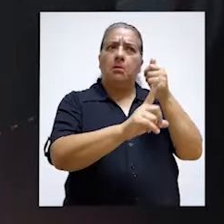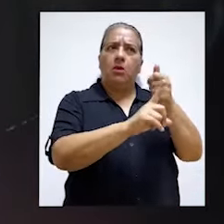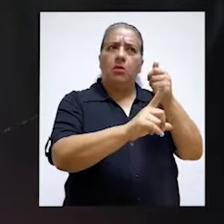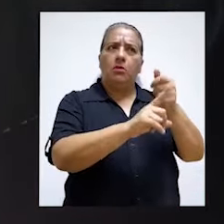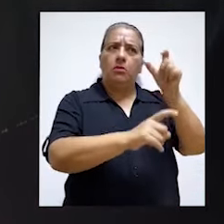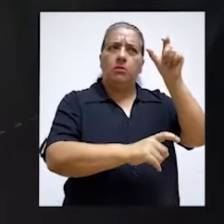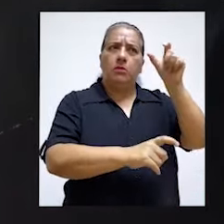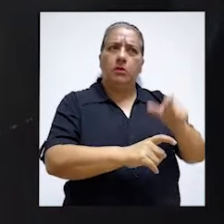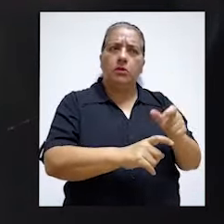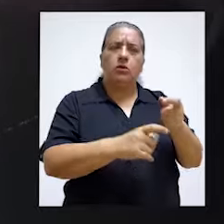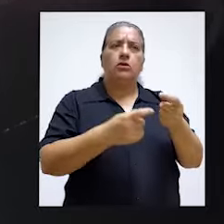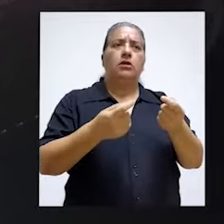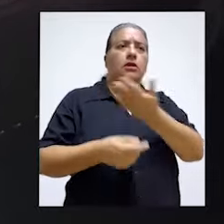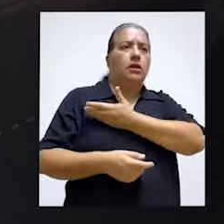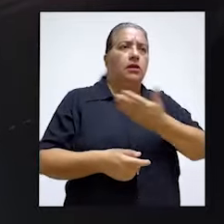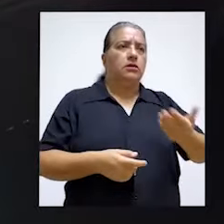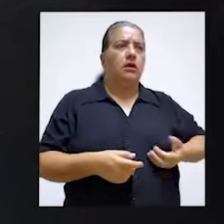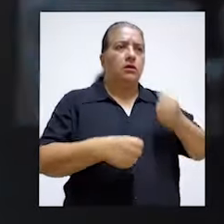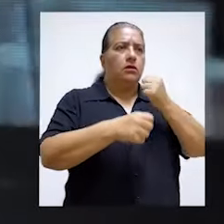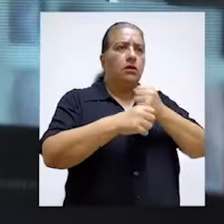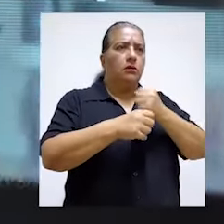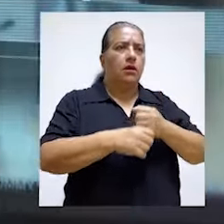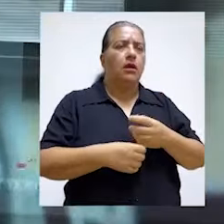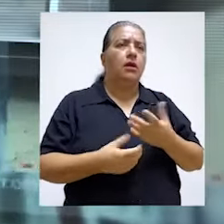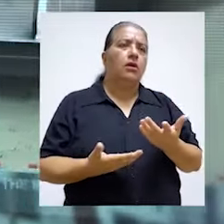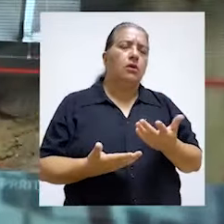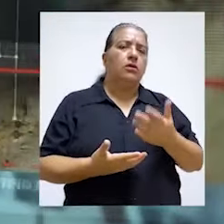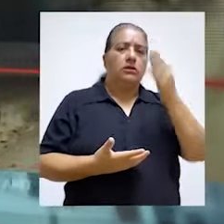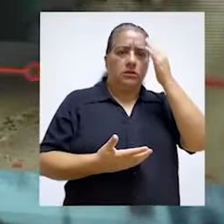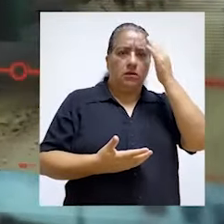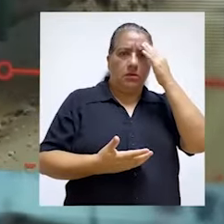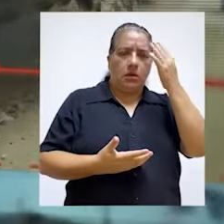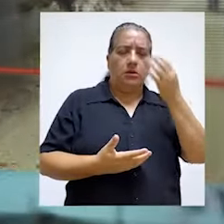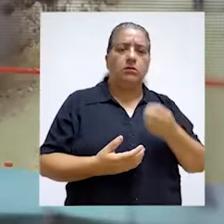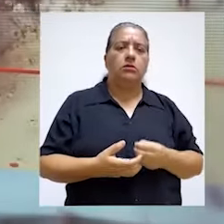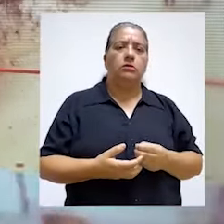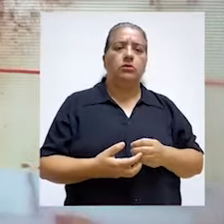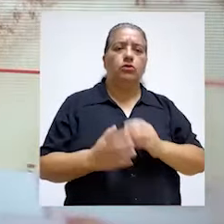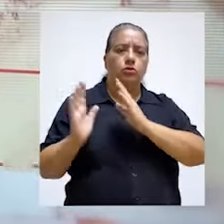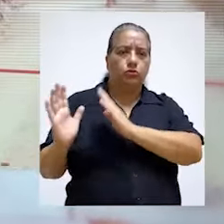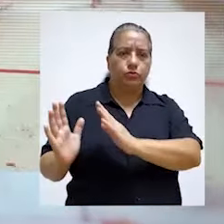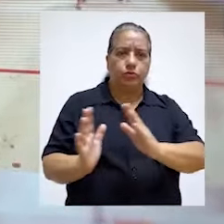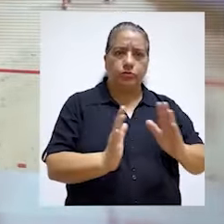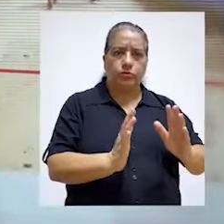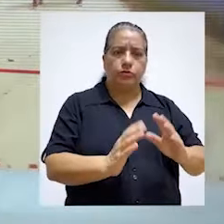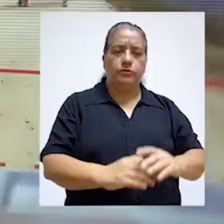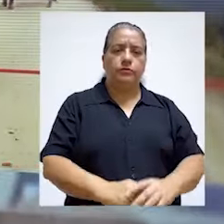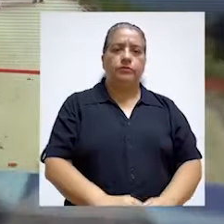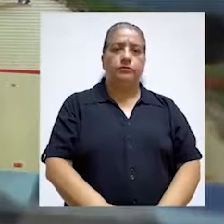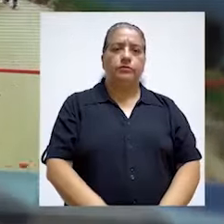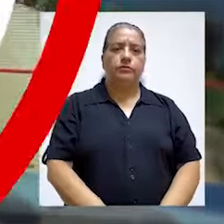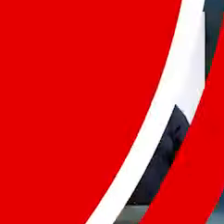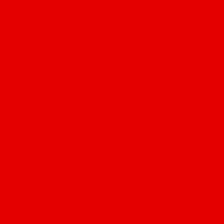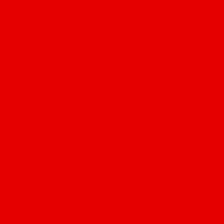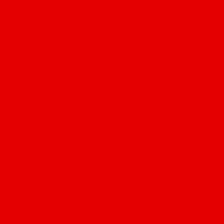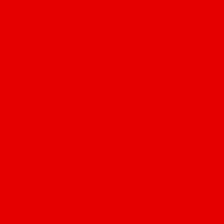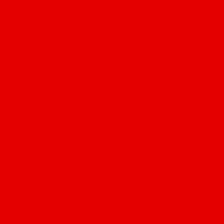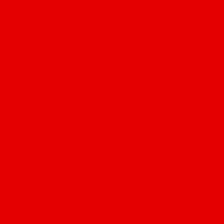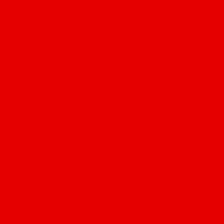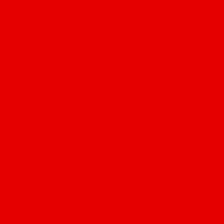congregado en Lima a varios representantes de las Contralorías a nivel internacional para promover la participación ciudadana en el control de los recursos públicos.